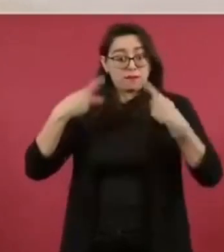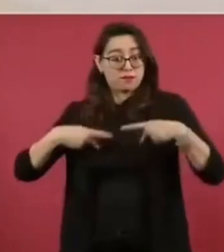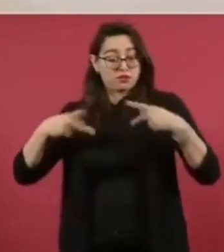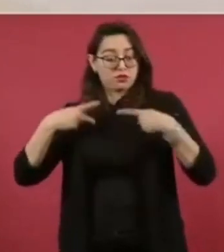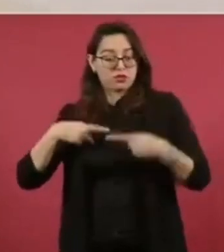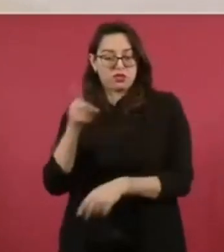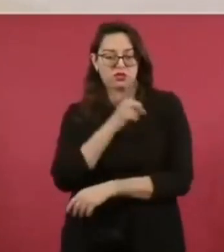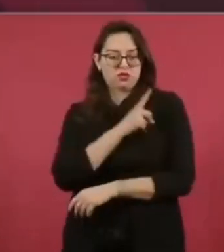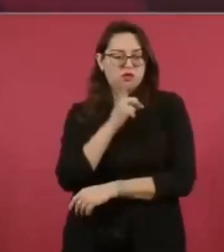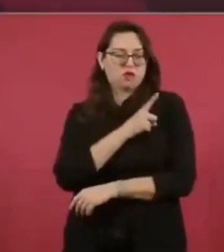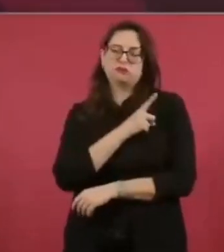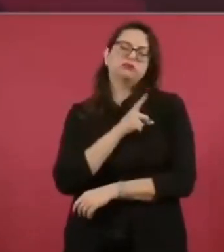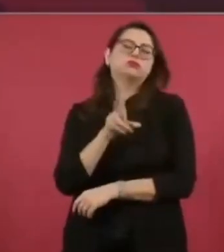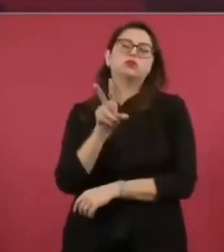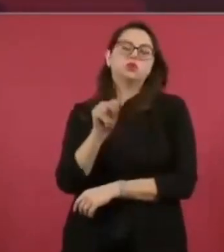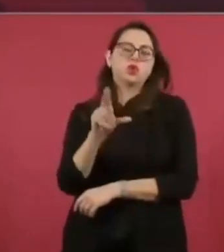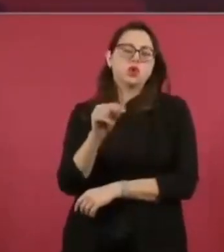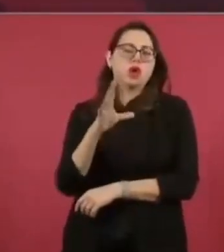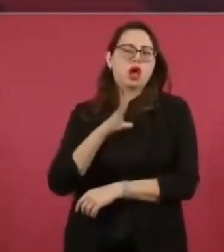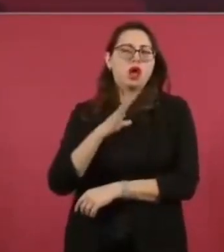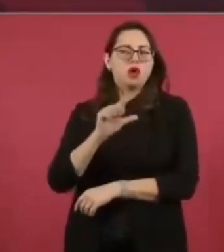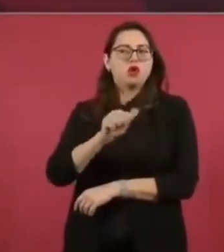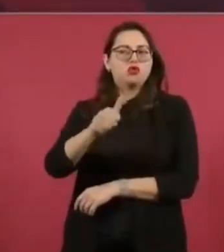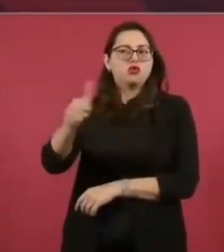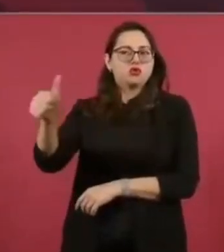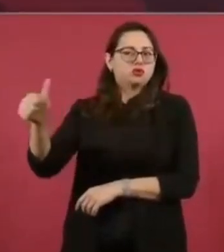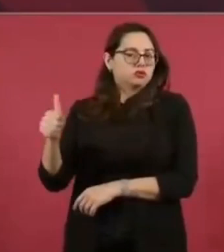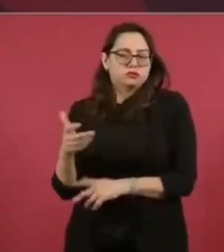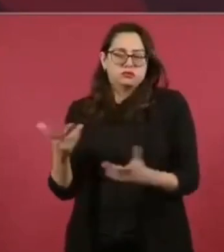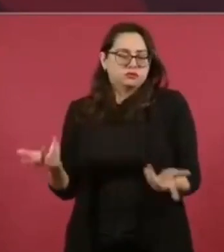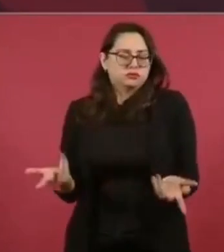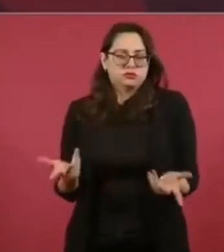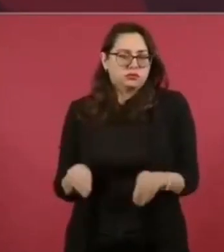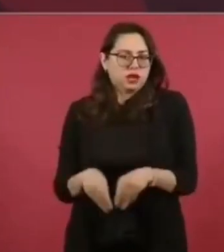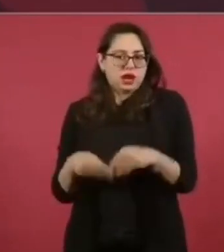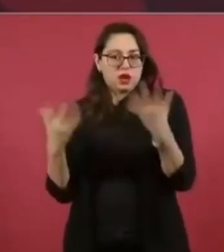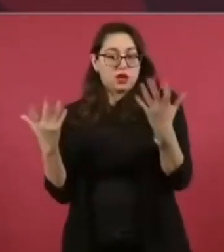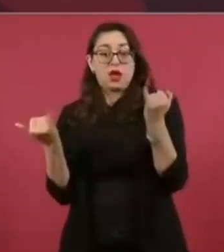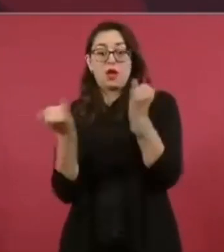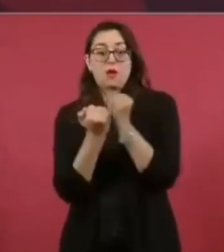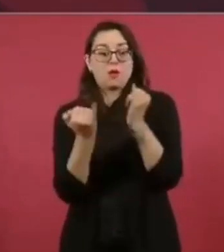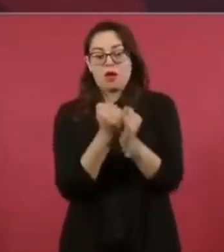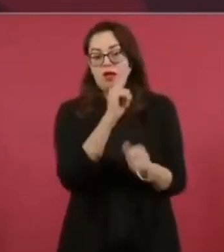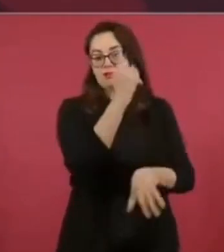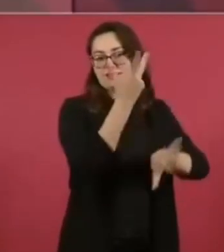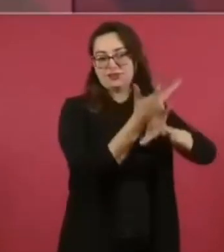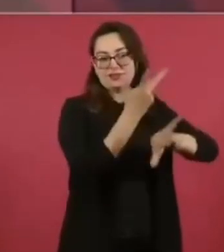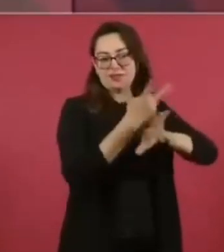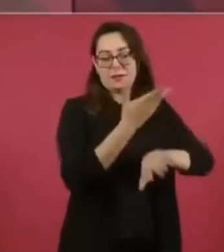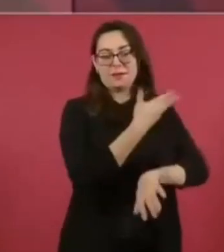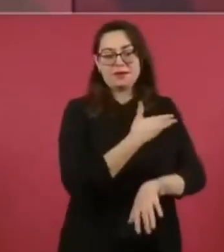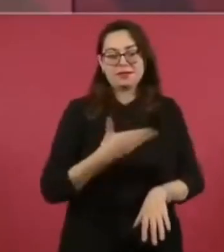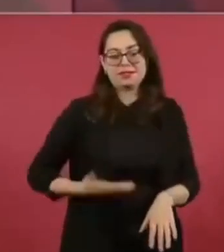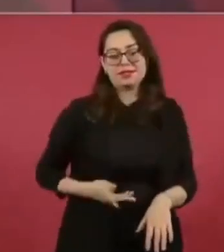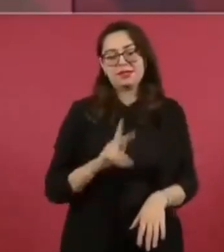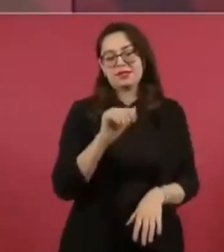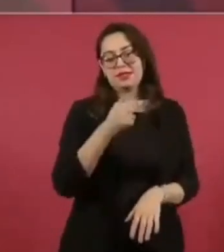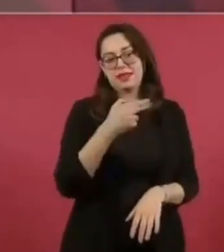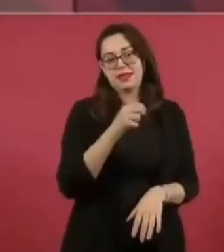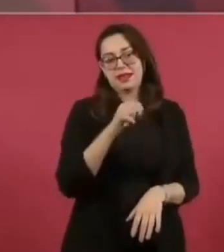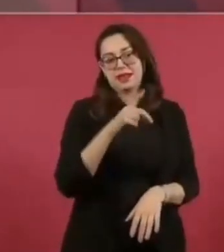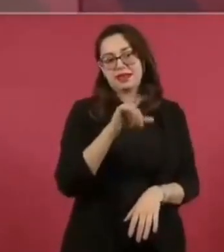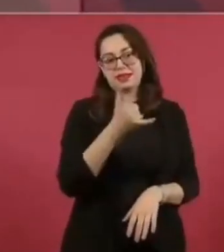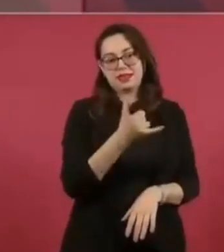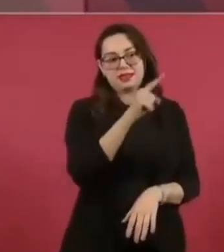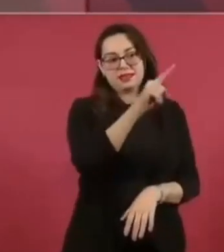Hay casos, el de Kennedy, por ejemplo, que se atribuye a